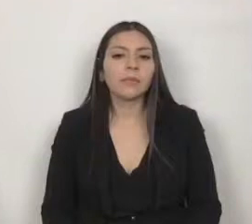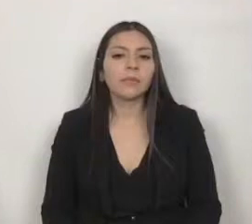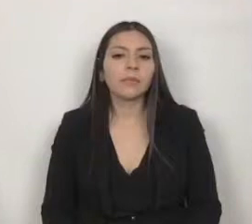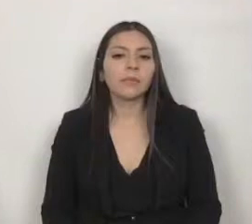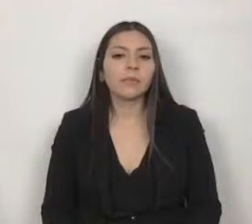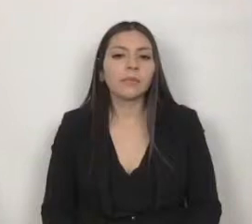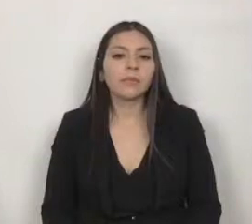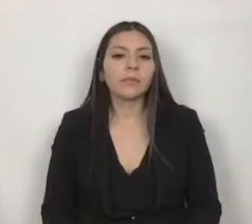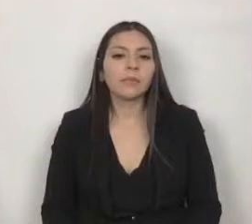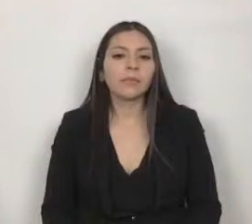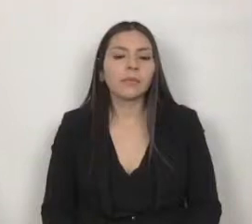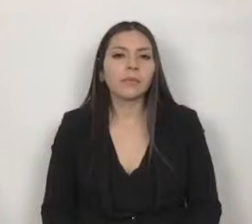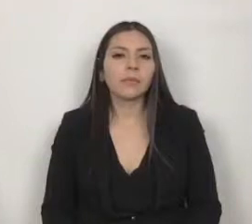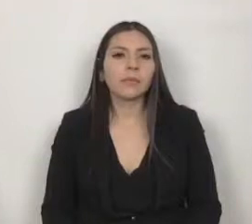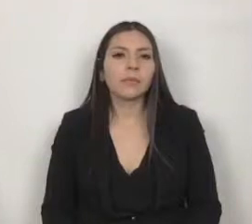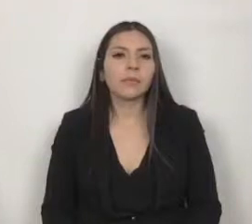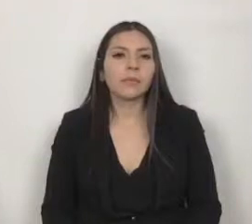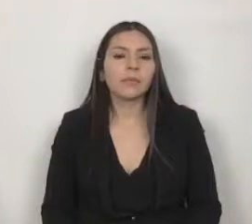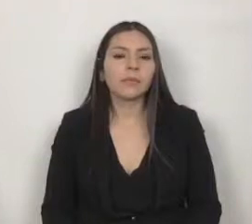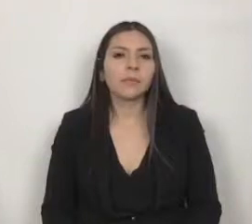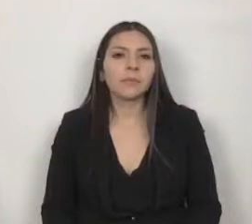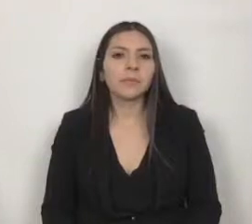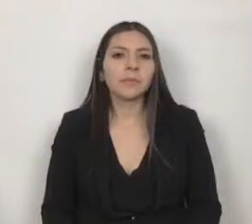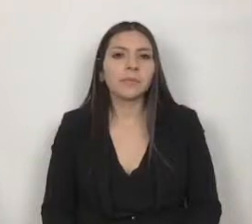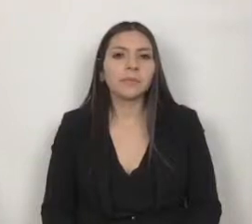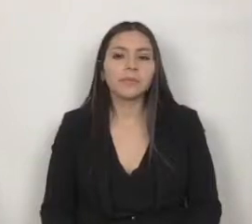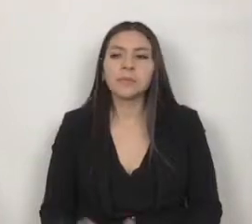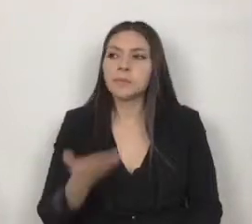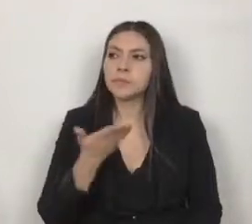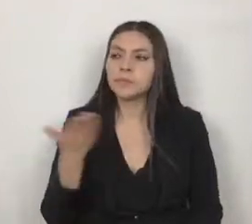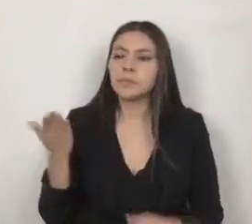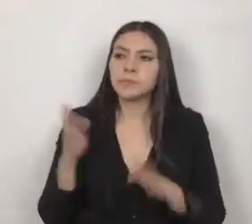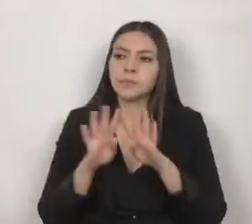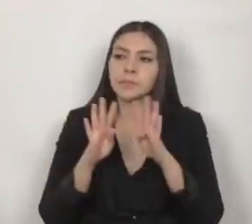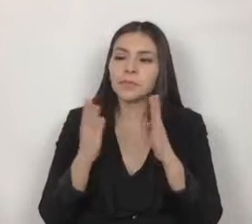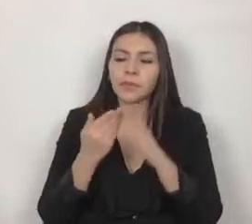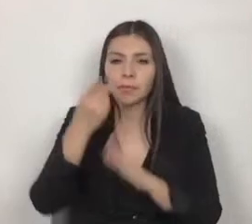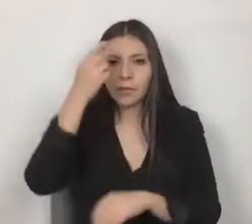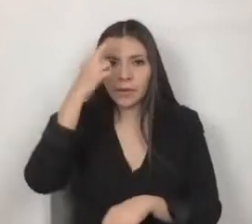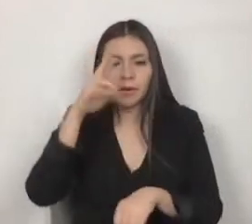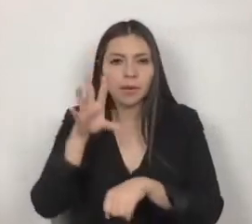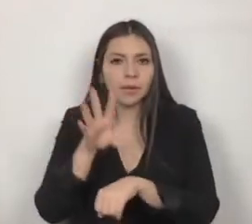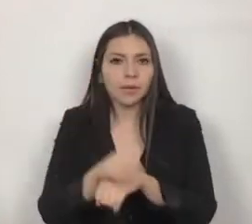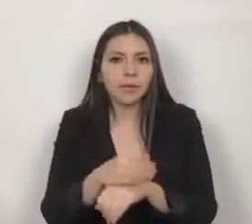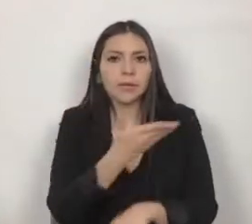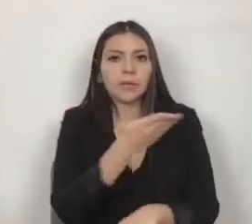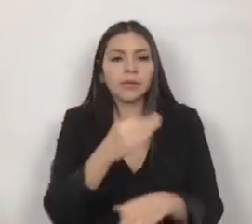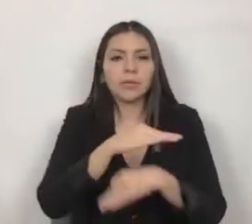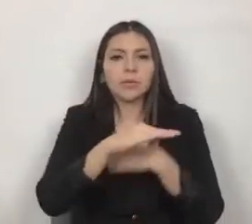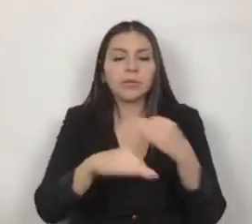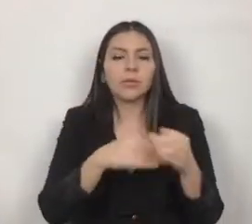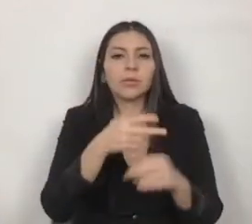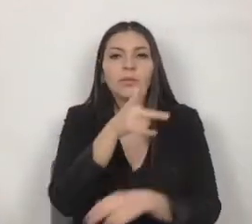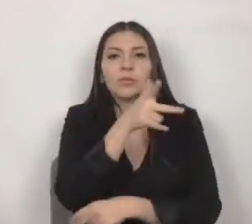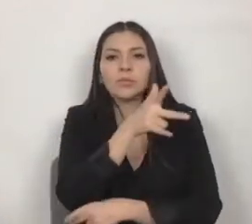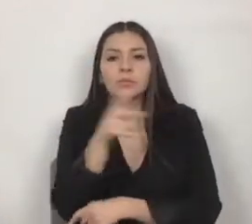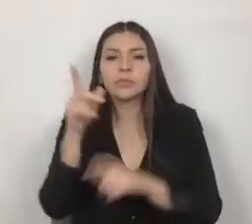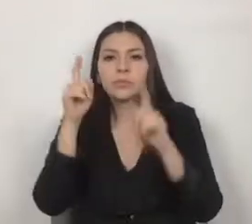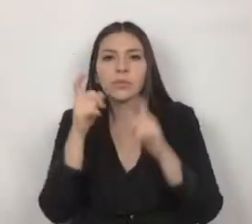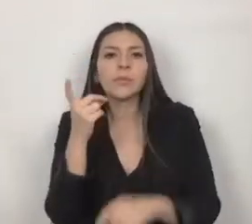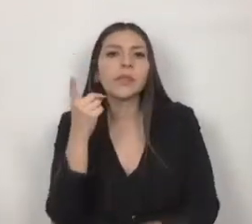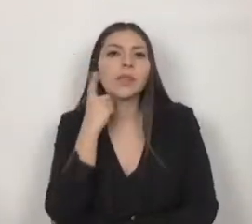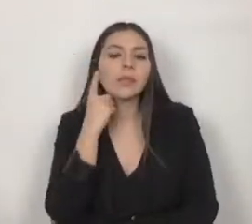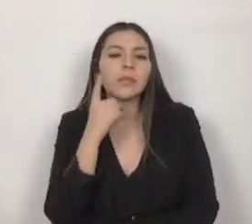de la presidenta de la mesa directiva, Karina, saludo respetuosamente a los medios de comunicación, a los diputados que están